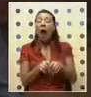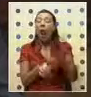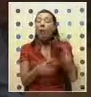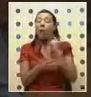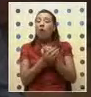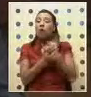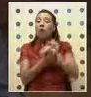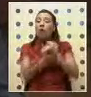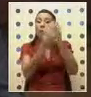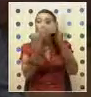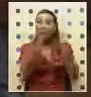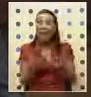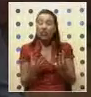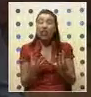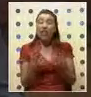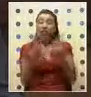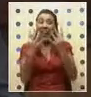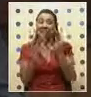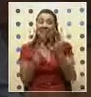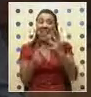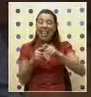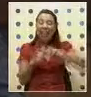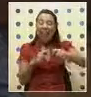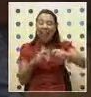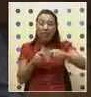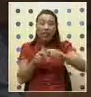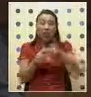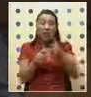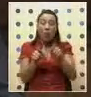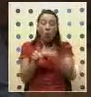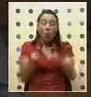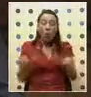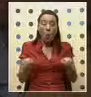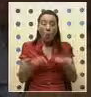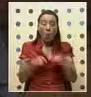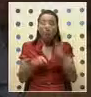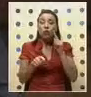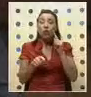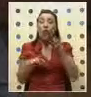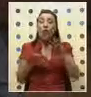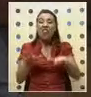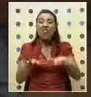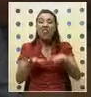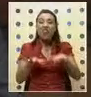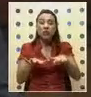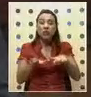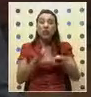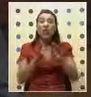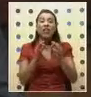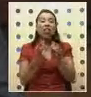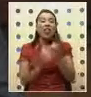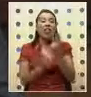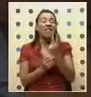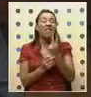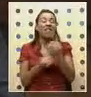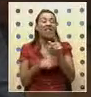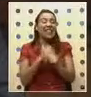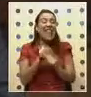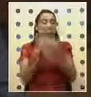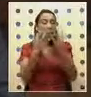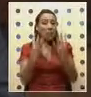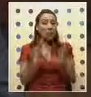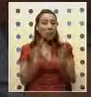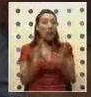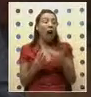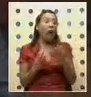pequeña celda de 3 metros de largo por uno de ancho de Robben Island, en la que pasó 19 de sus 27 años de cautiverio. Quizás fue